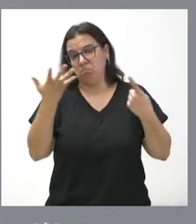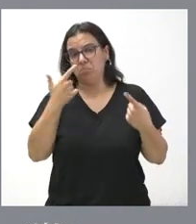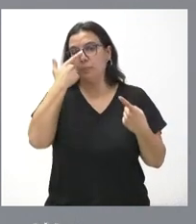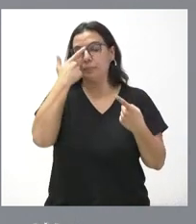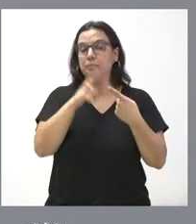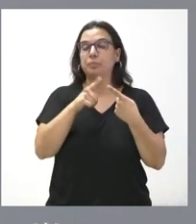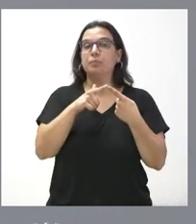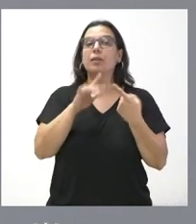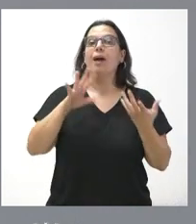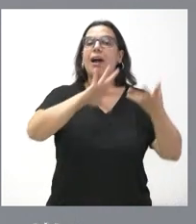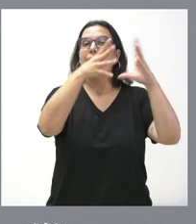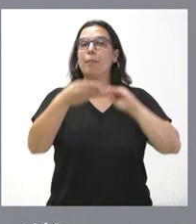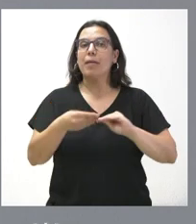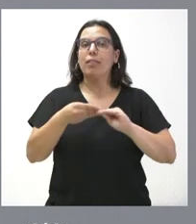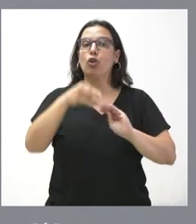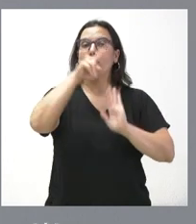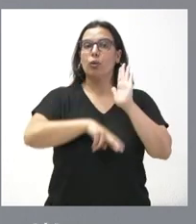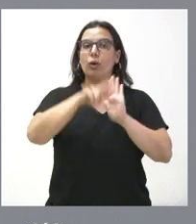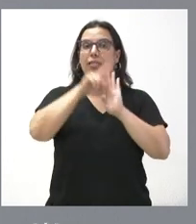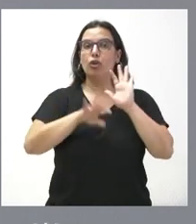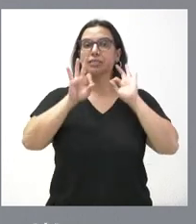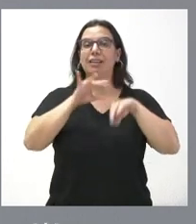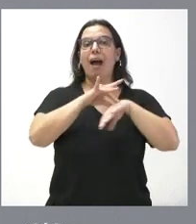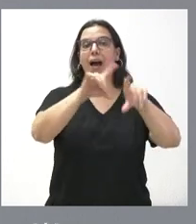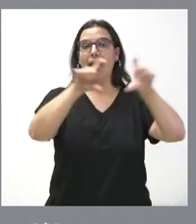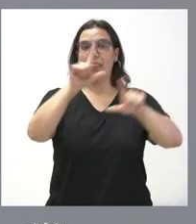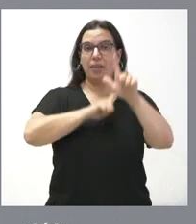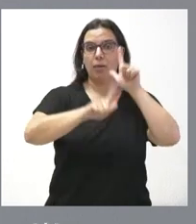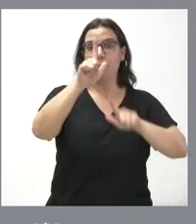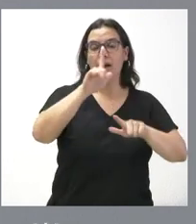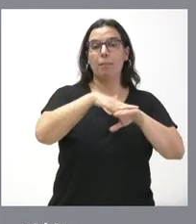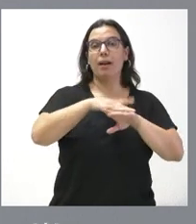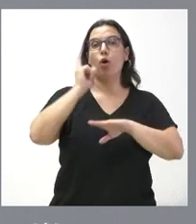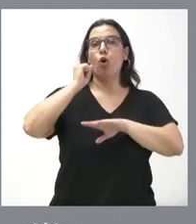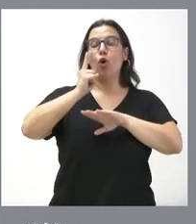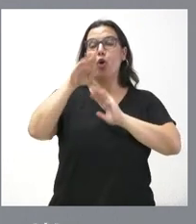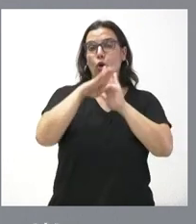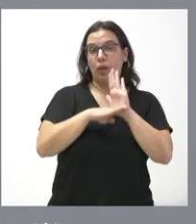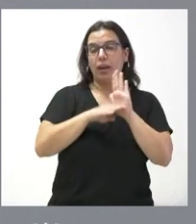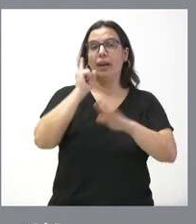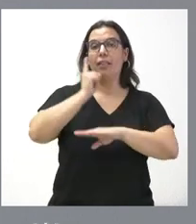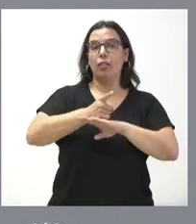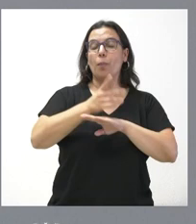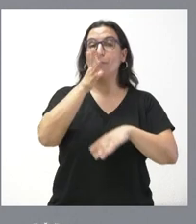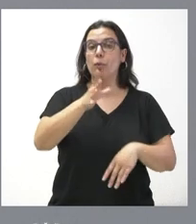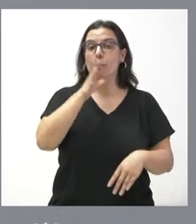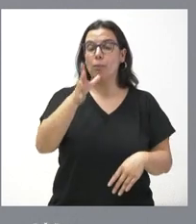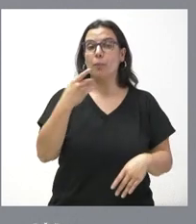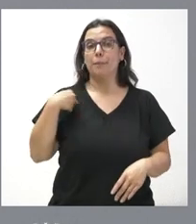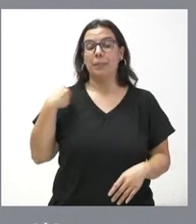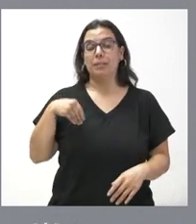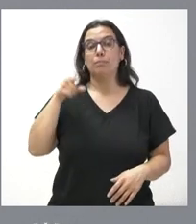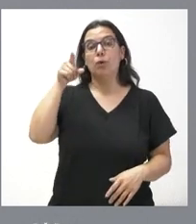es la adaptación de la regulación de las agencias de viaje a la nueva ordenación derivada de la transposición